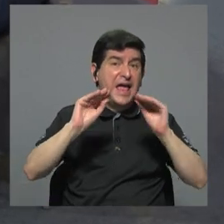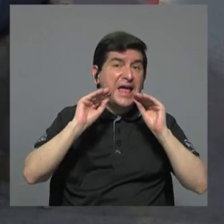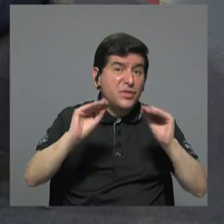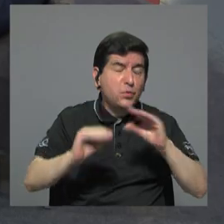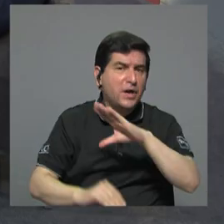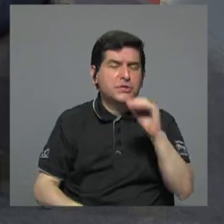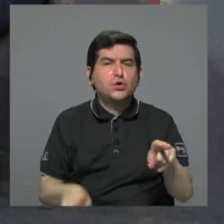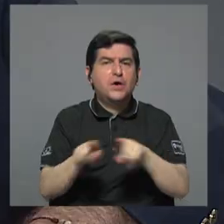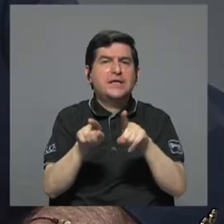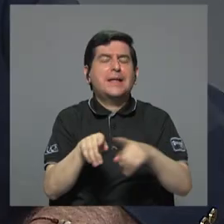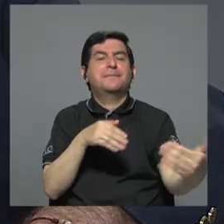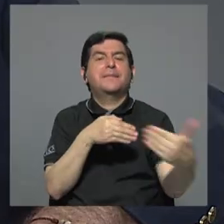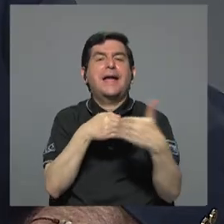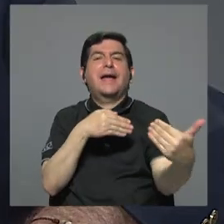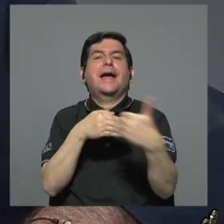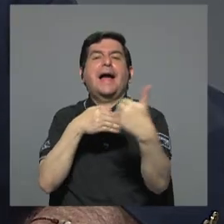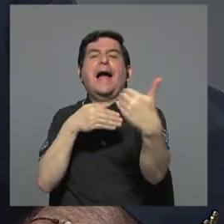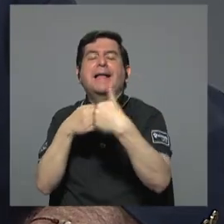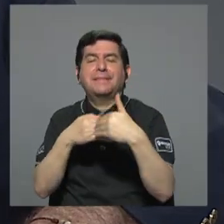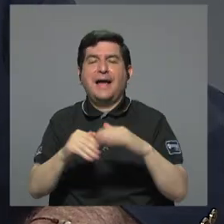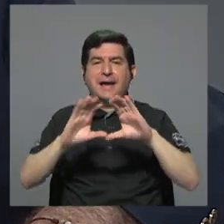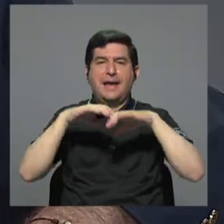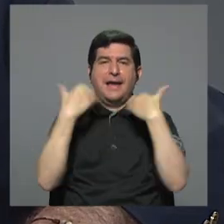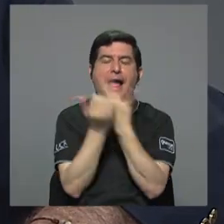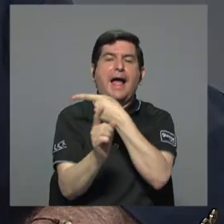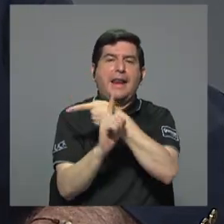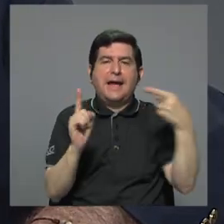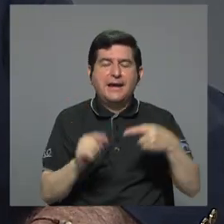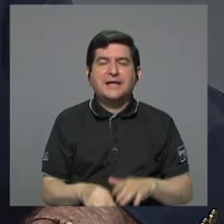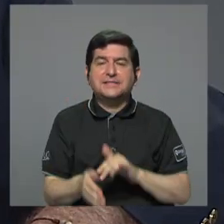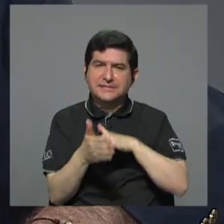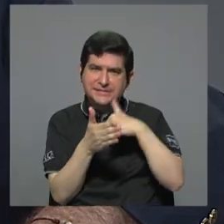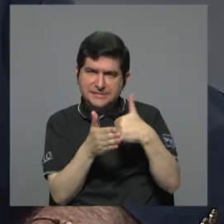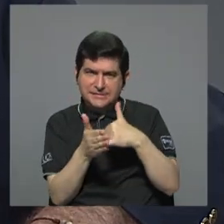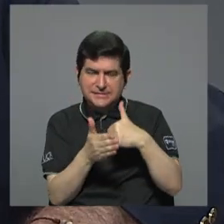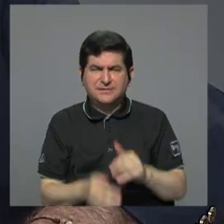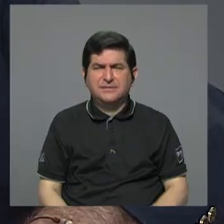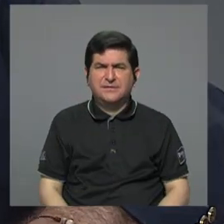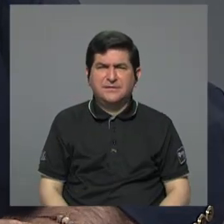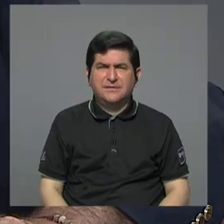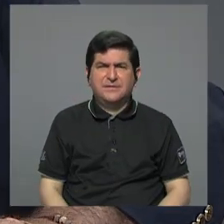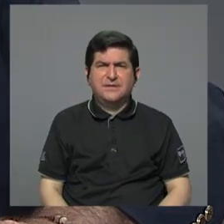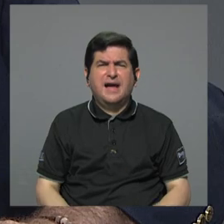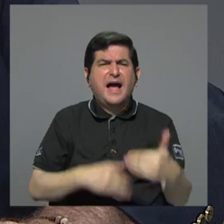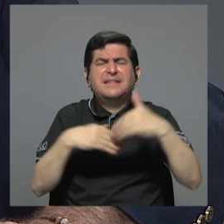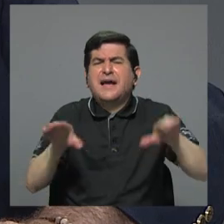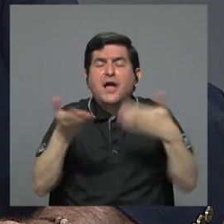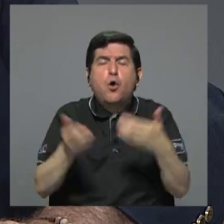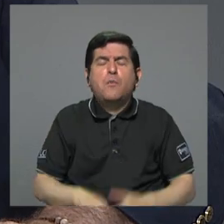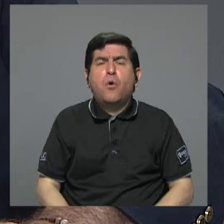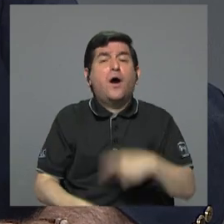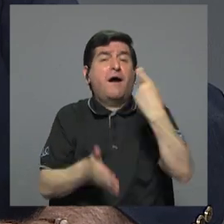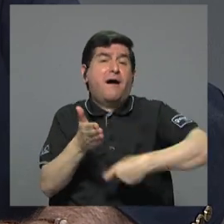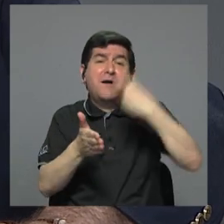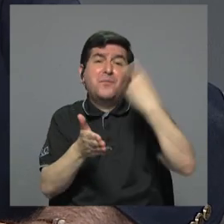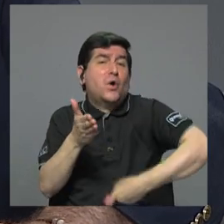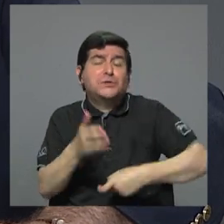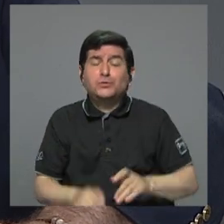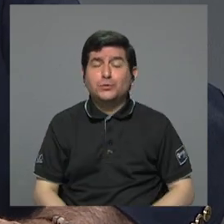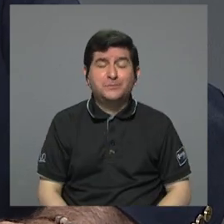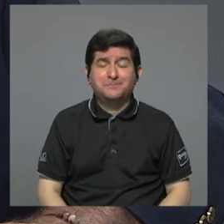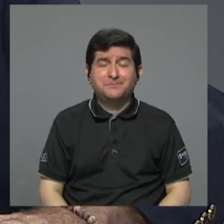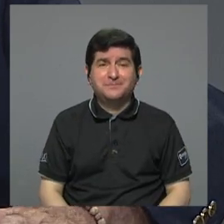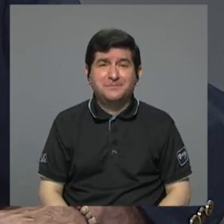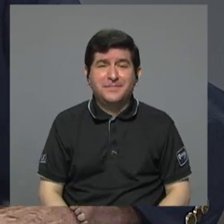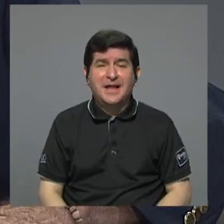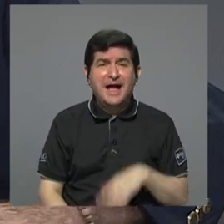habido un ataque a la clase media para debilitarla. ¿Cómo ha sido ese ataque? Le meten impuestos, le